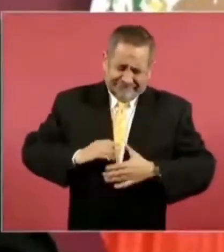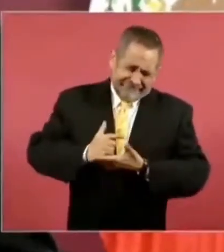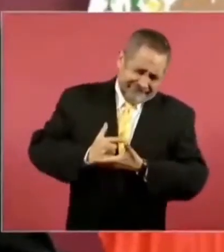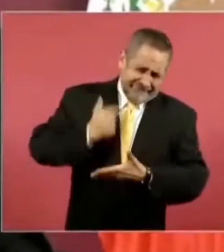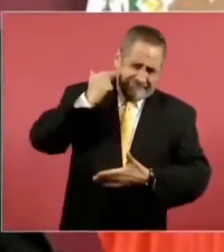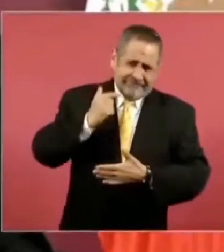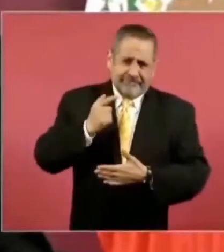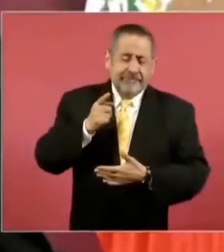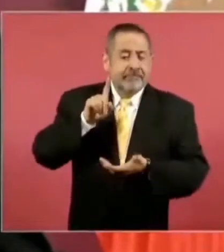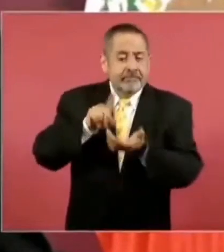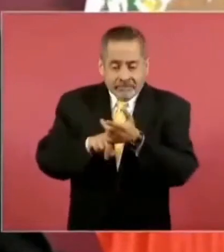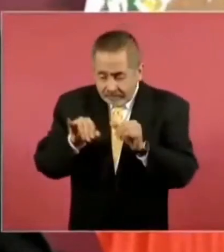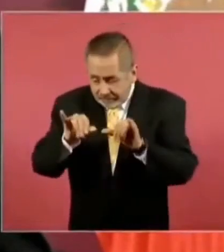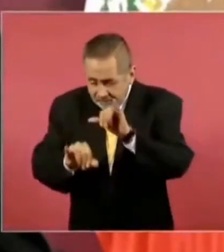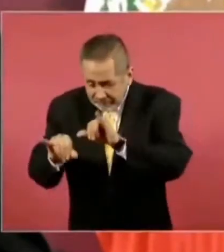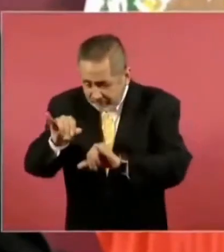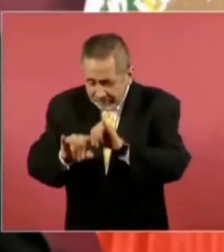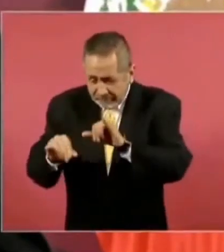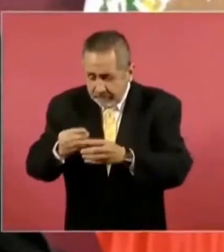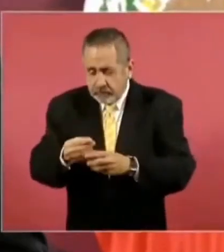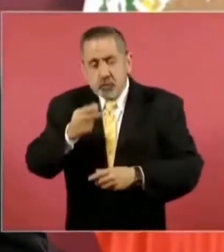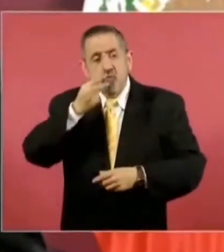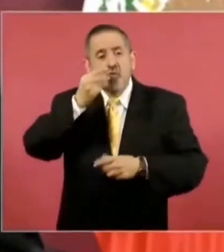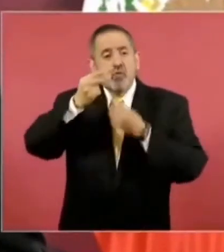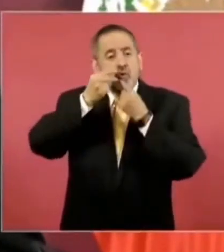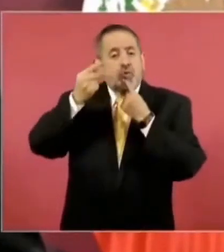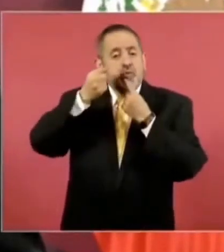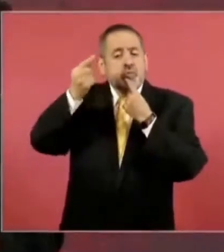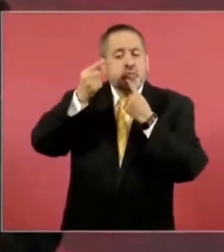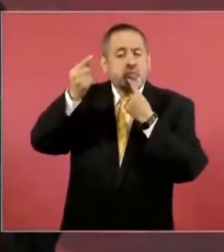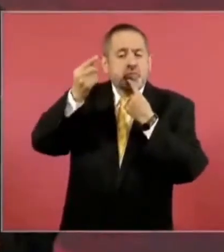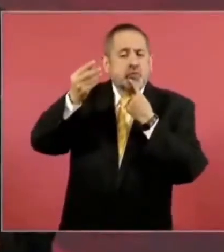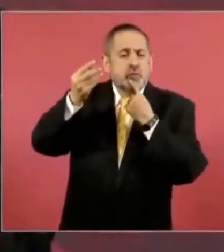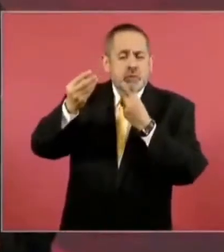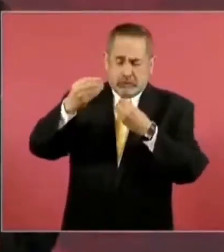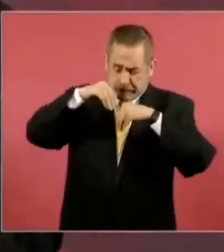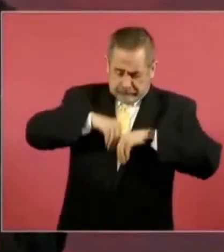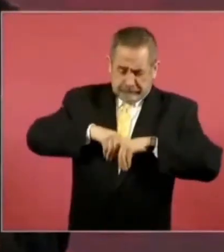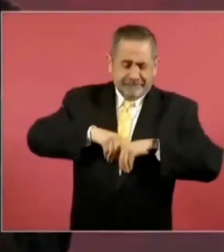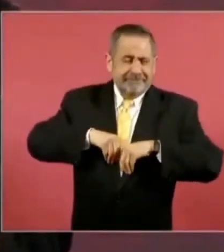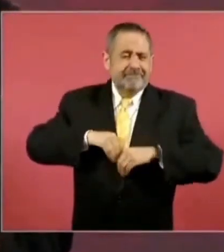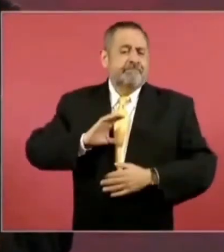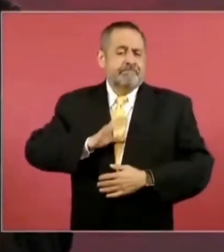contienen sustancias cancerígenas, destruyen